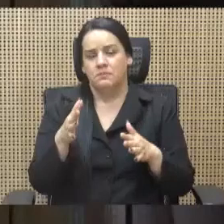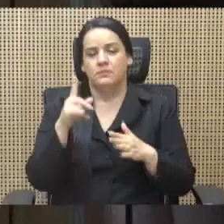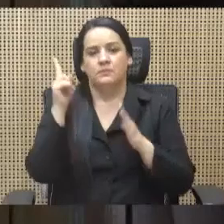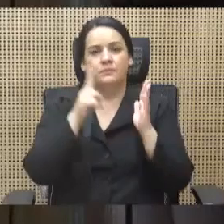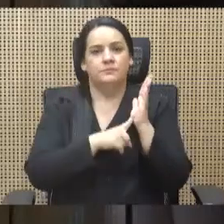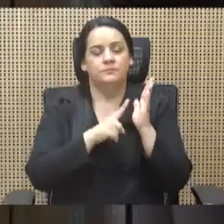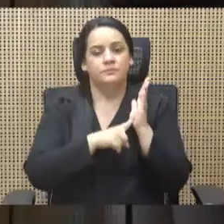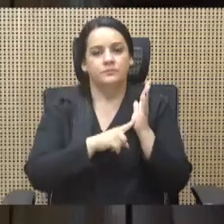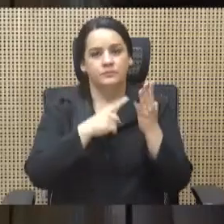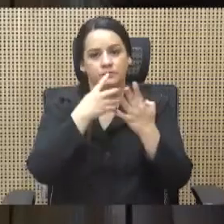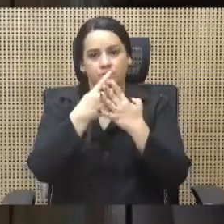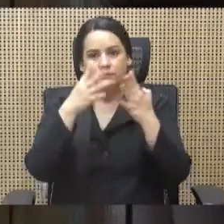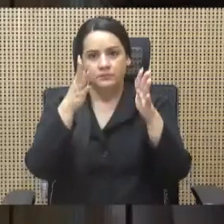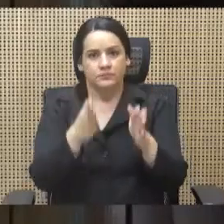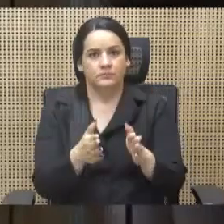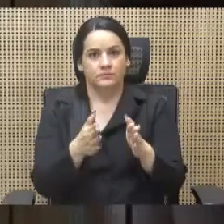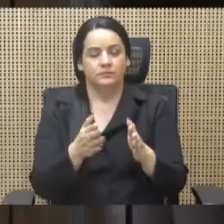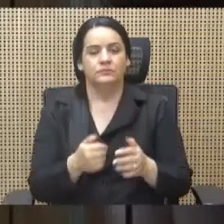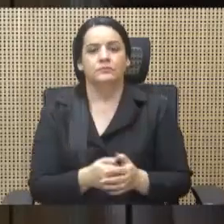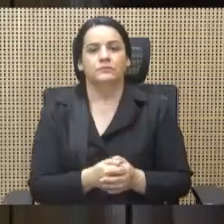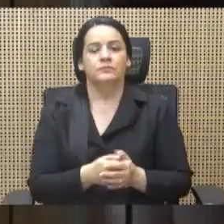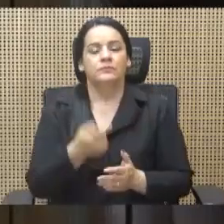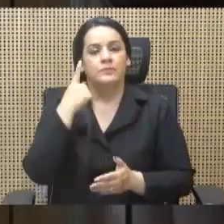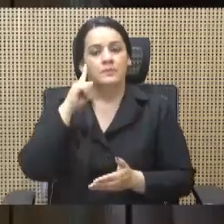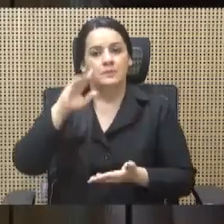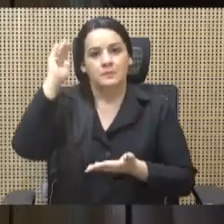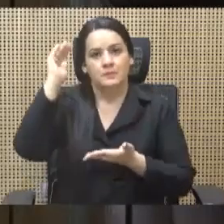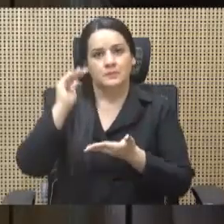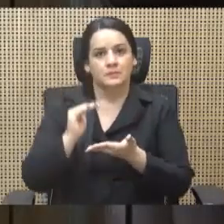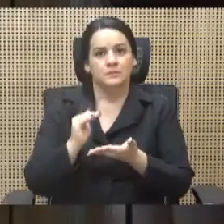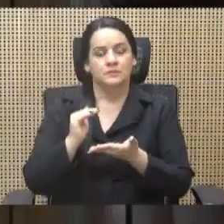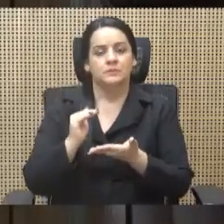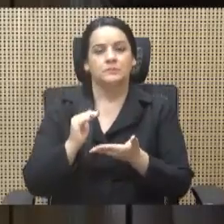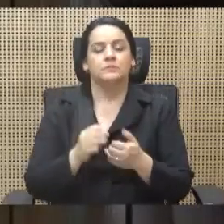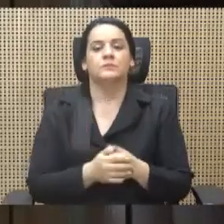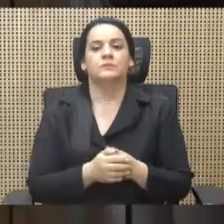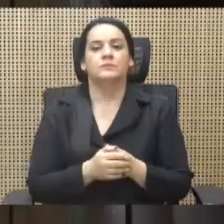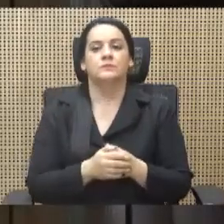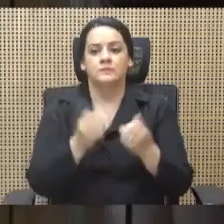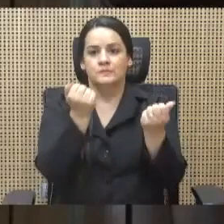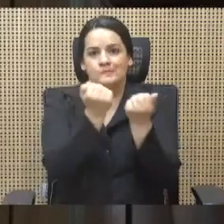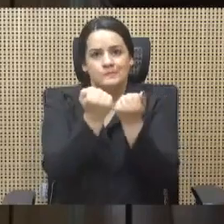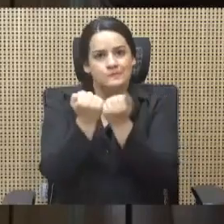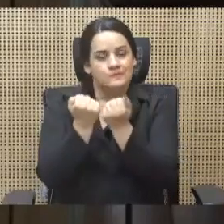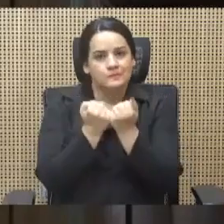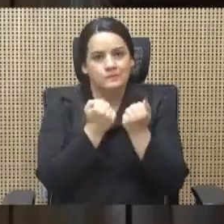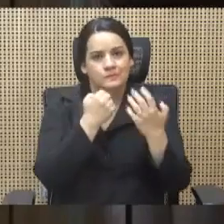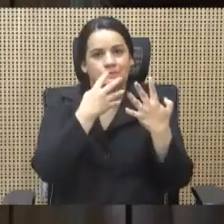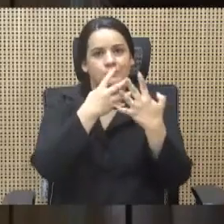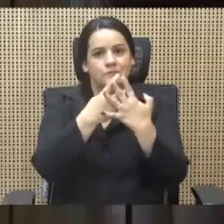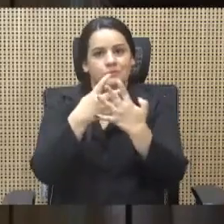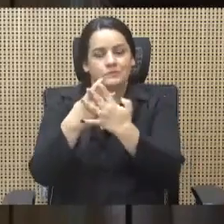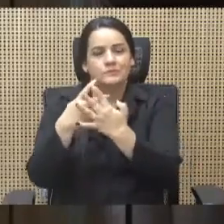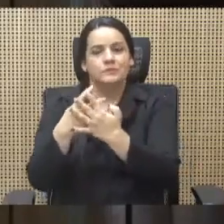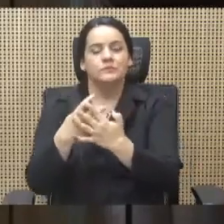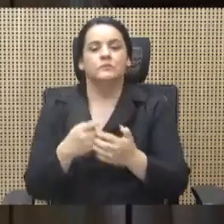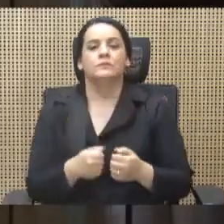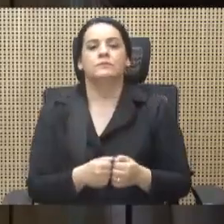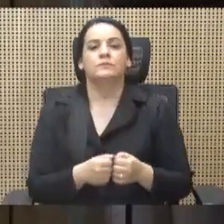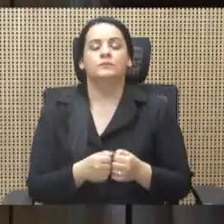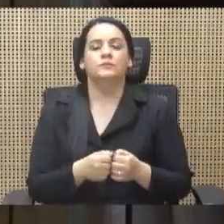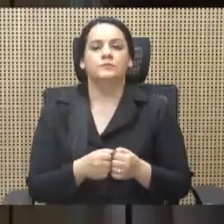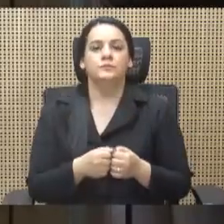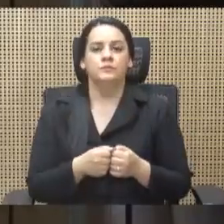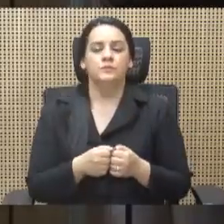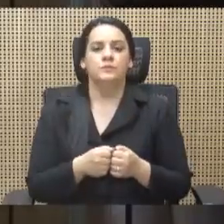para reducir el hacinamiento carcelario. En donde, según esta misma circular,